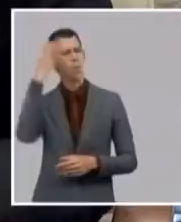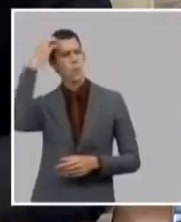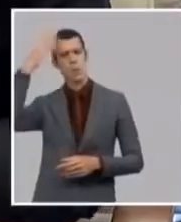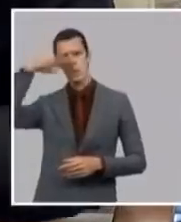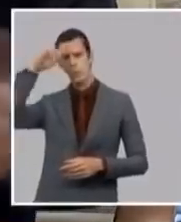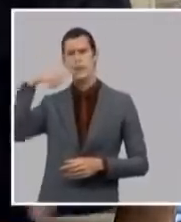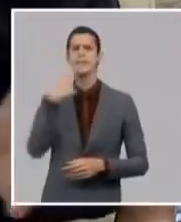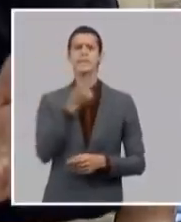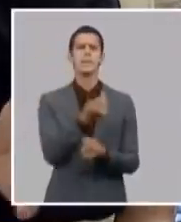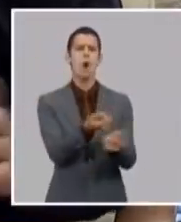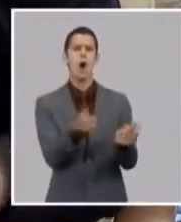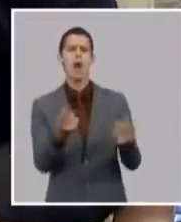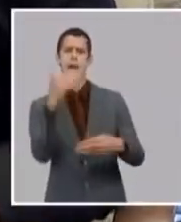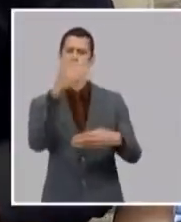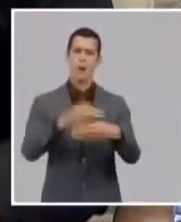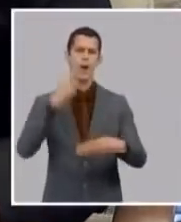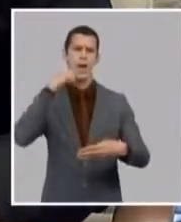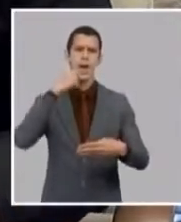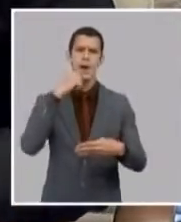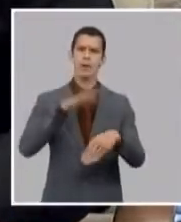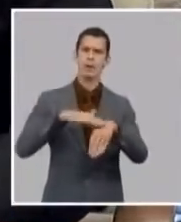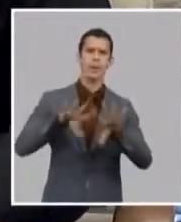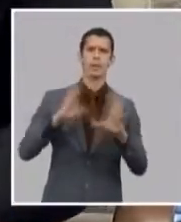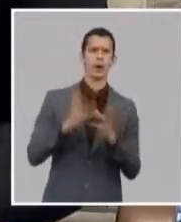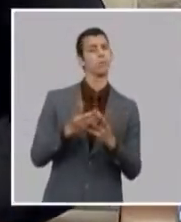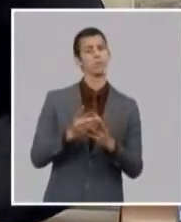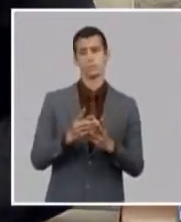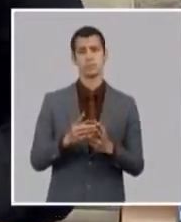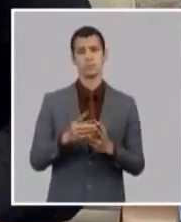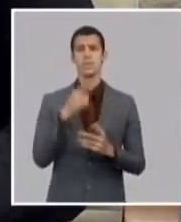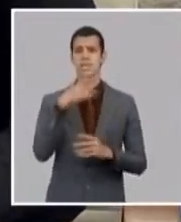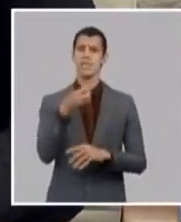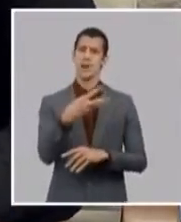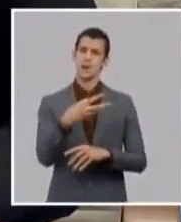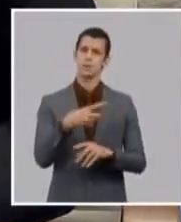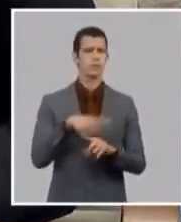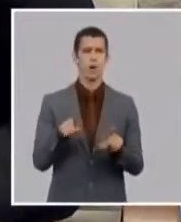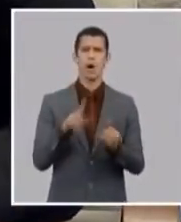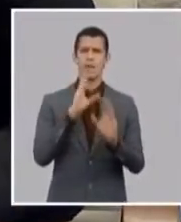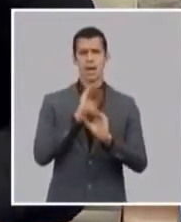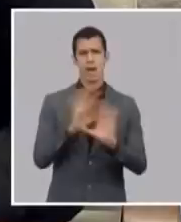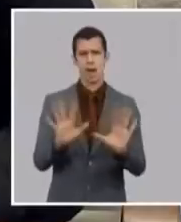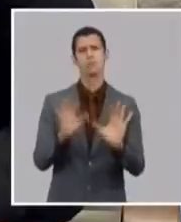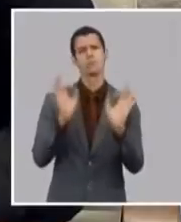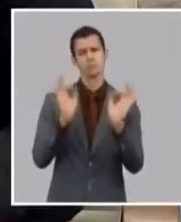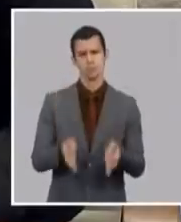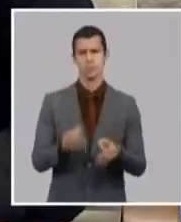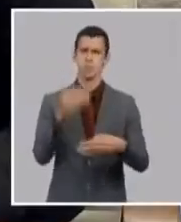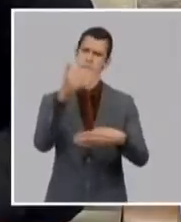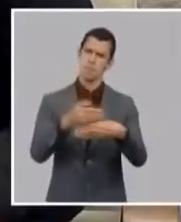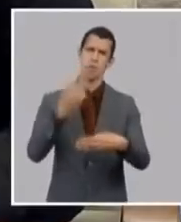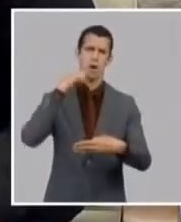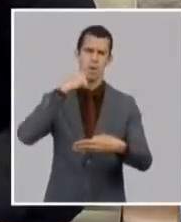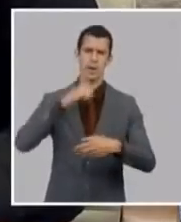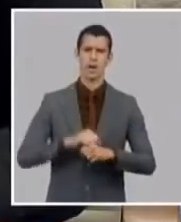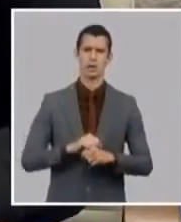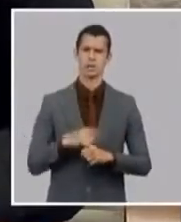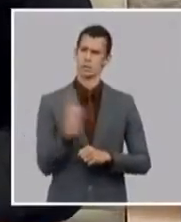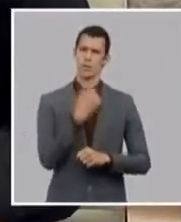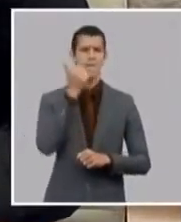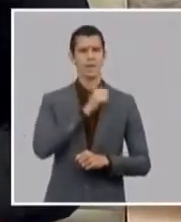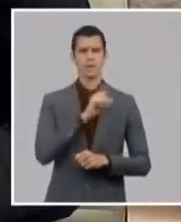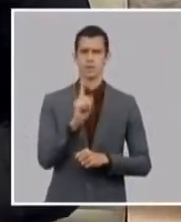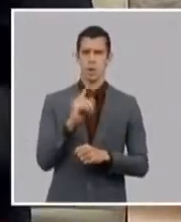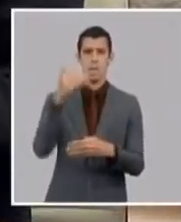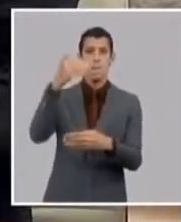porque no pagan pero no dice porque no se paga es decir que es un tema muy injusto muy injusto lo que ha habido que enfrentar para poder